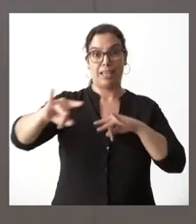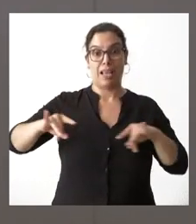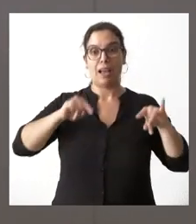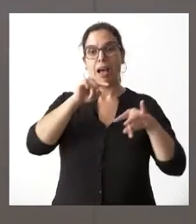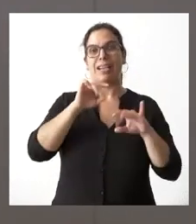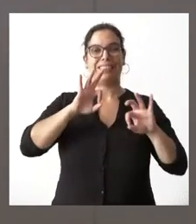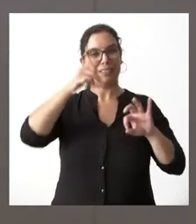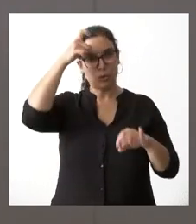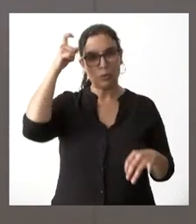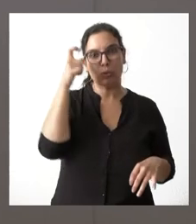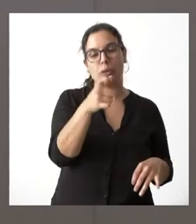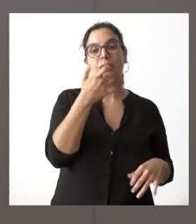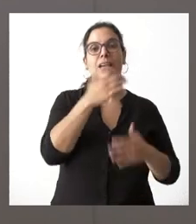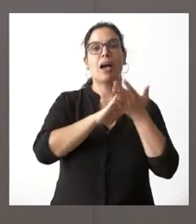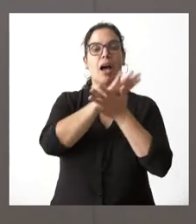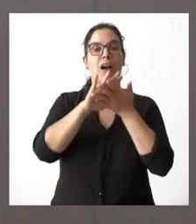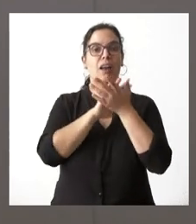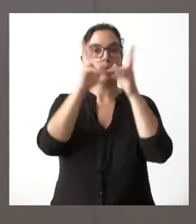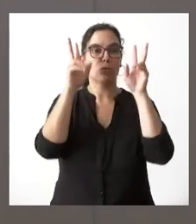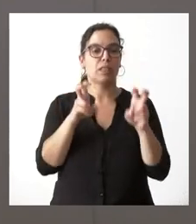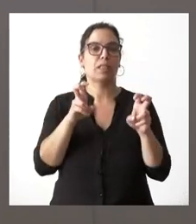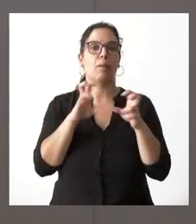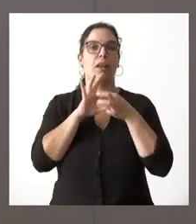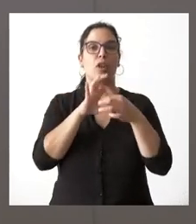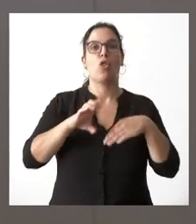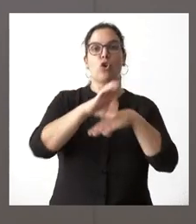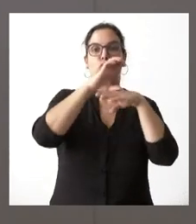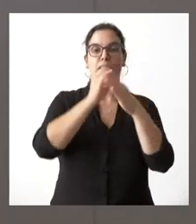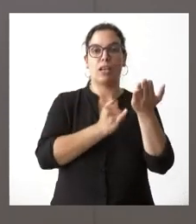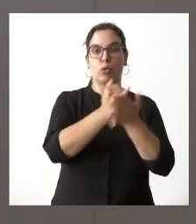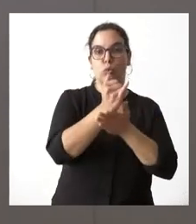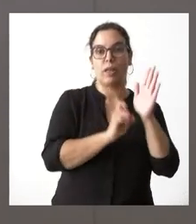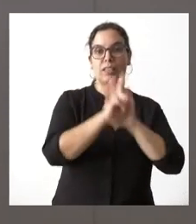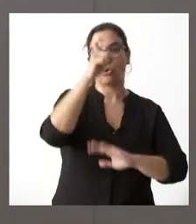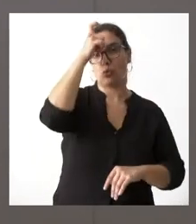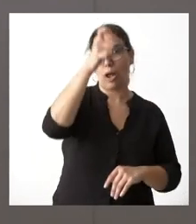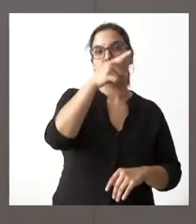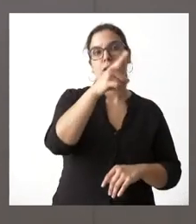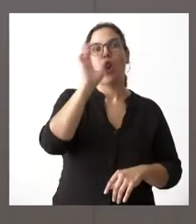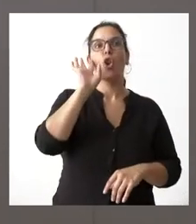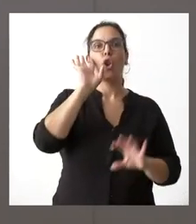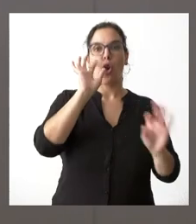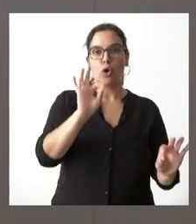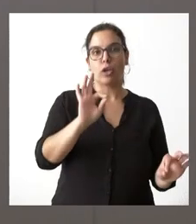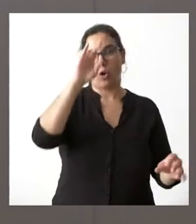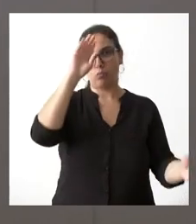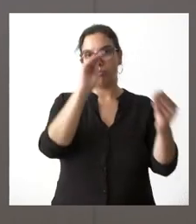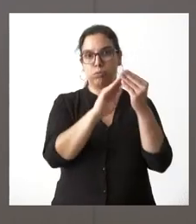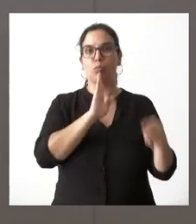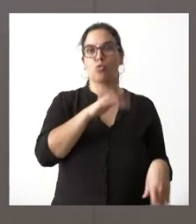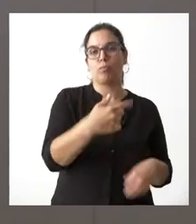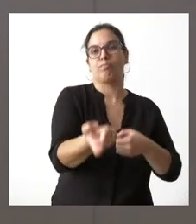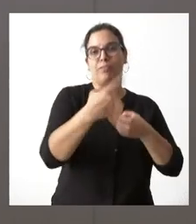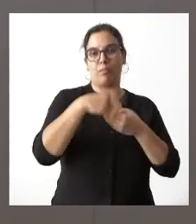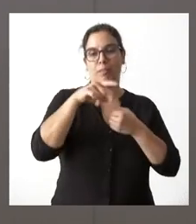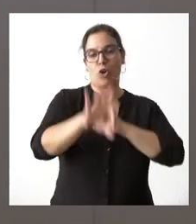rural cuando hablemos de los aspectos relativos a la consejería de agricultura y desarrollo rural puede ser muy oportuno y coincido ahí con las OPAs la presencia